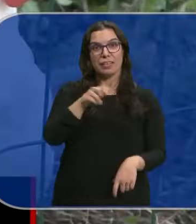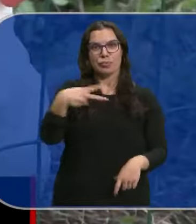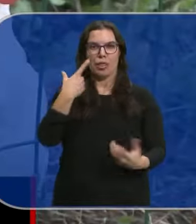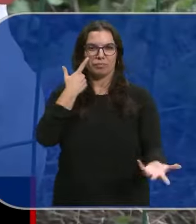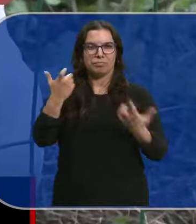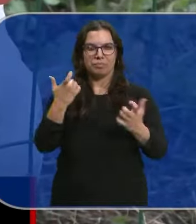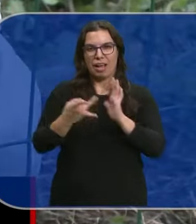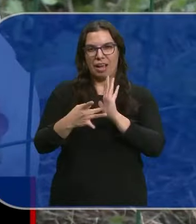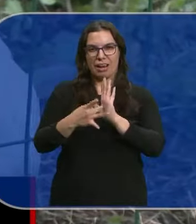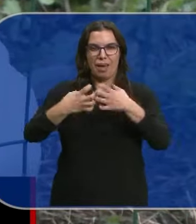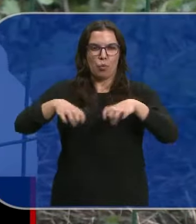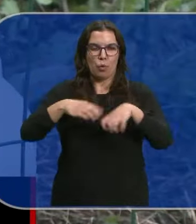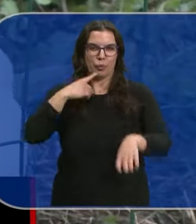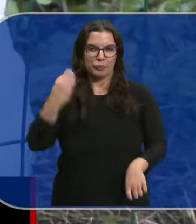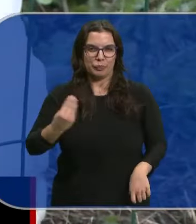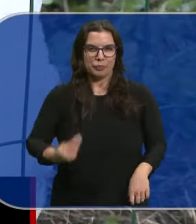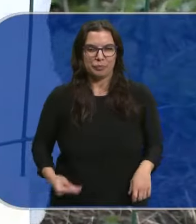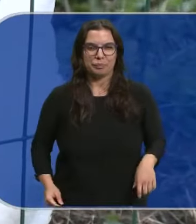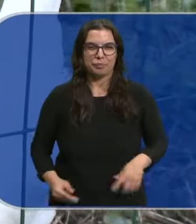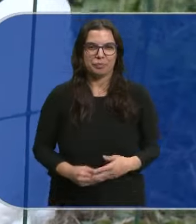se nota en la calidad de los huevos